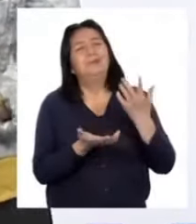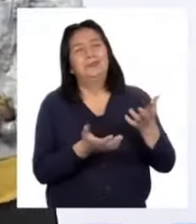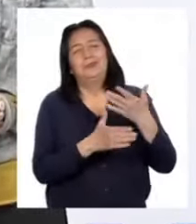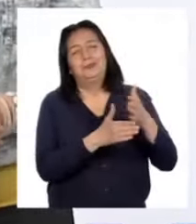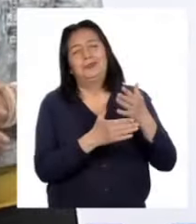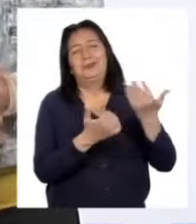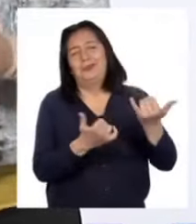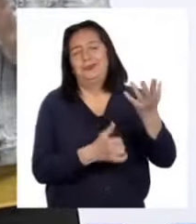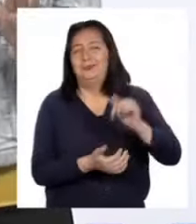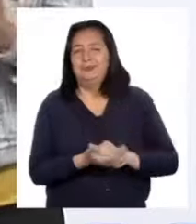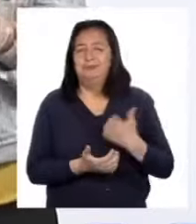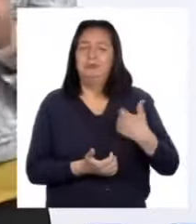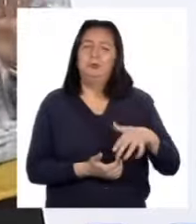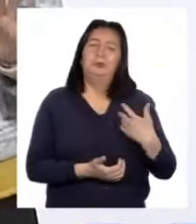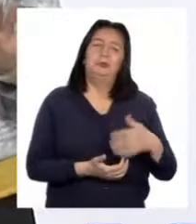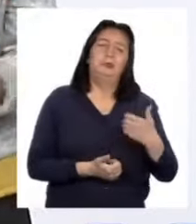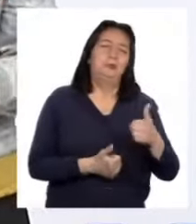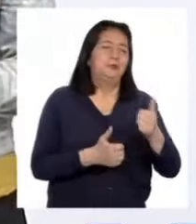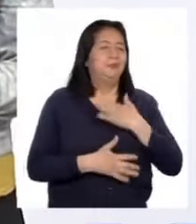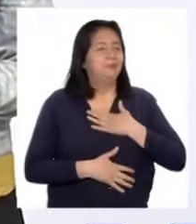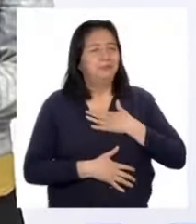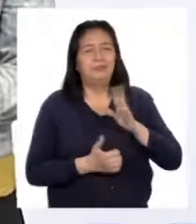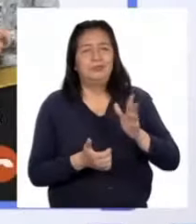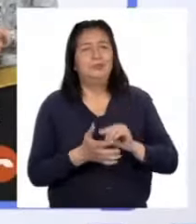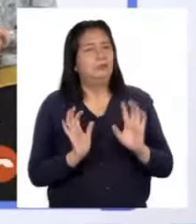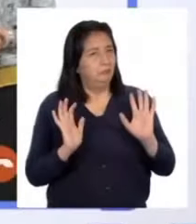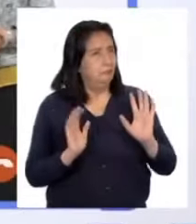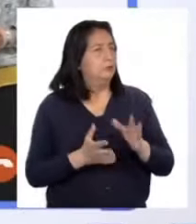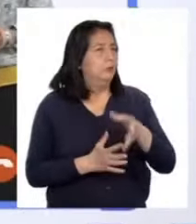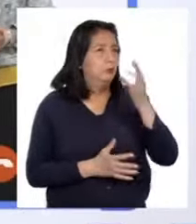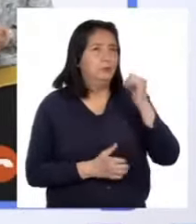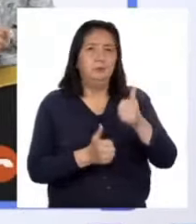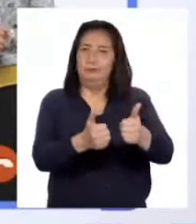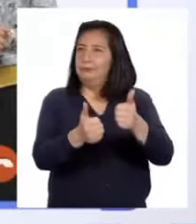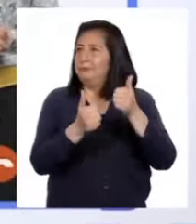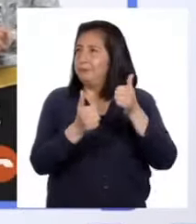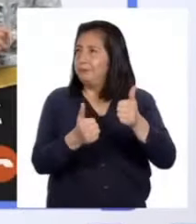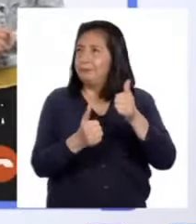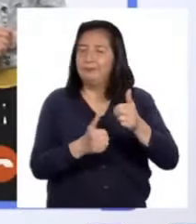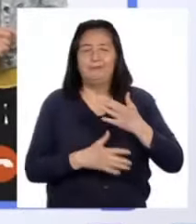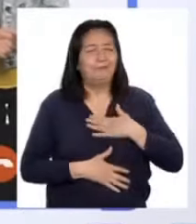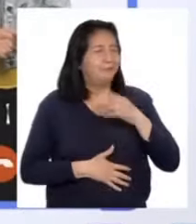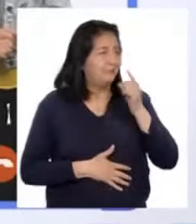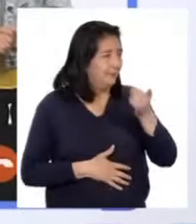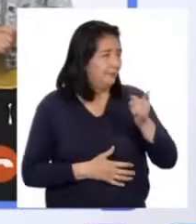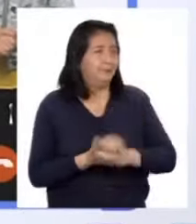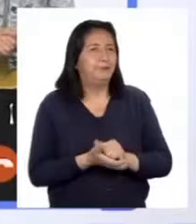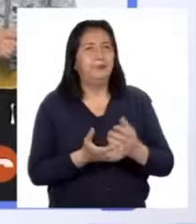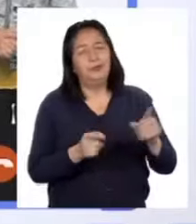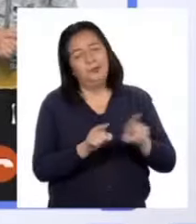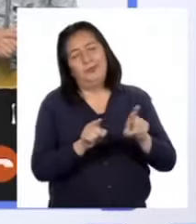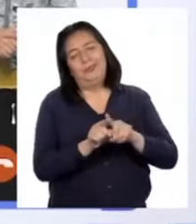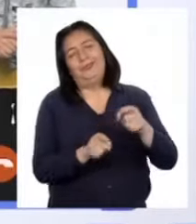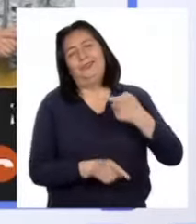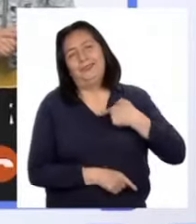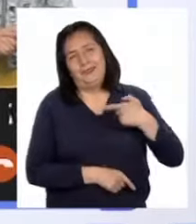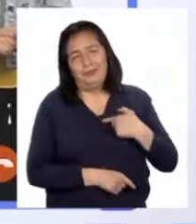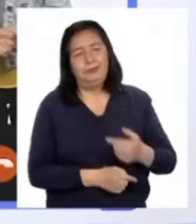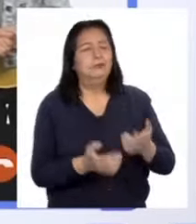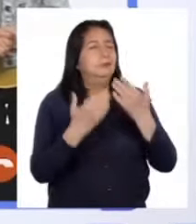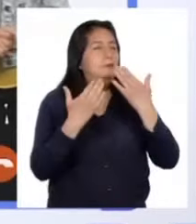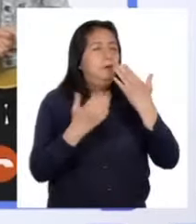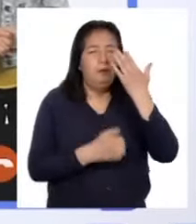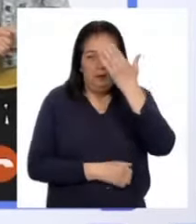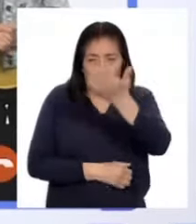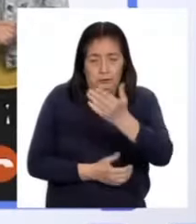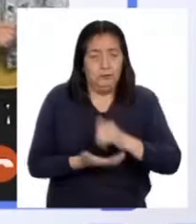compartido el día de hoy. Ha sido una actividad muy divertida y útil. ¡Qué bueno que lo hayas disfrutado tanto como yo! Gracias